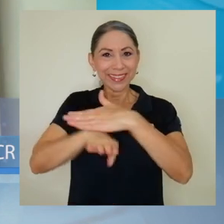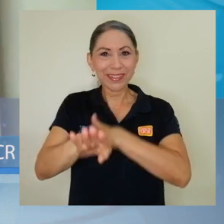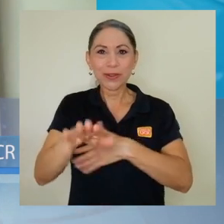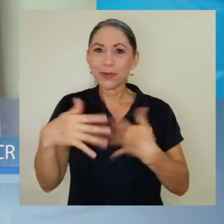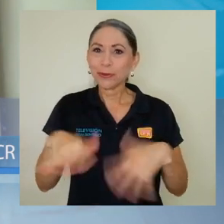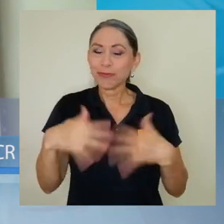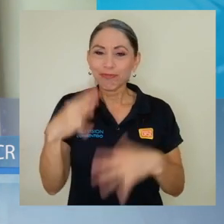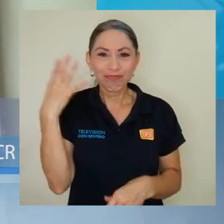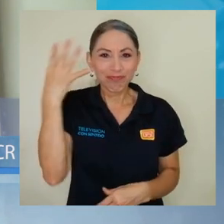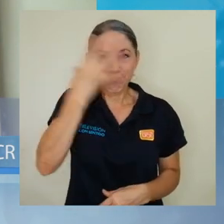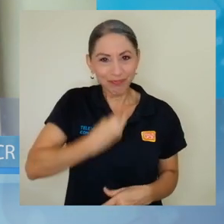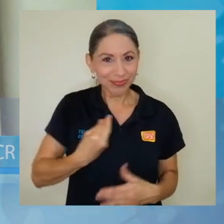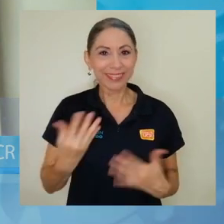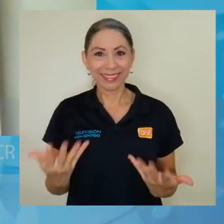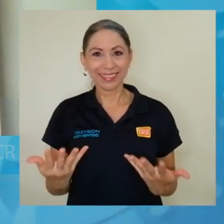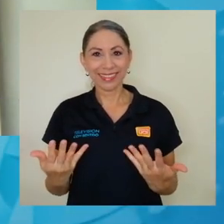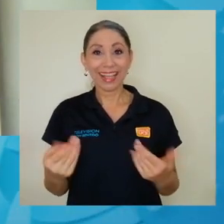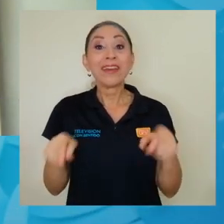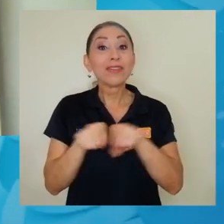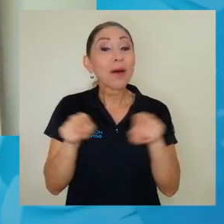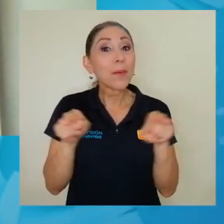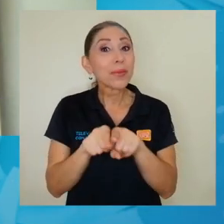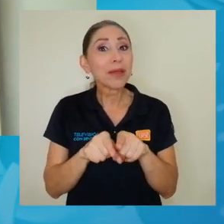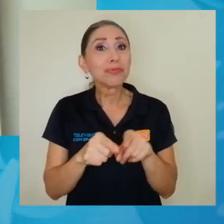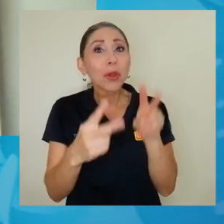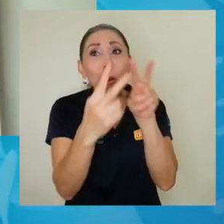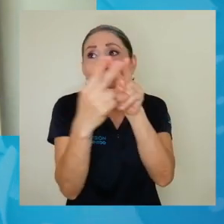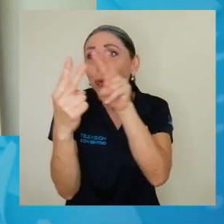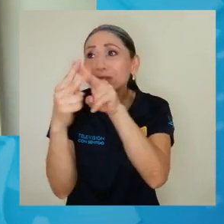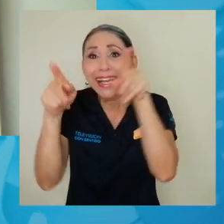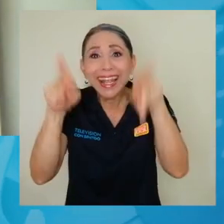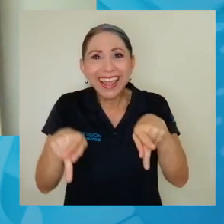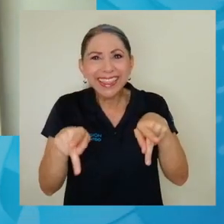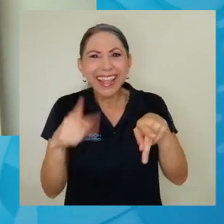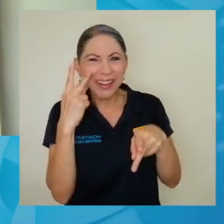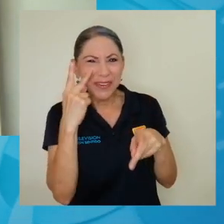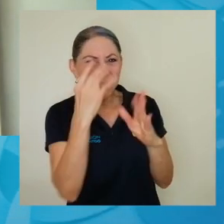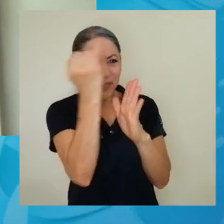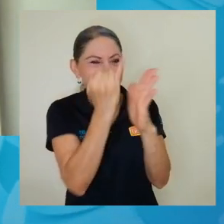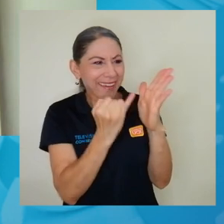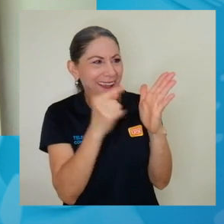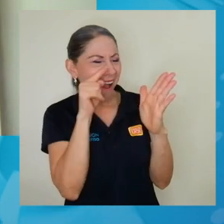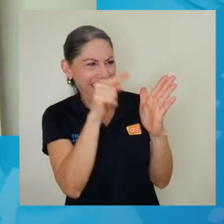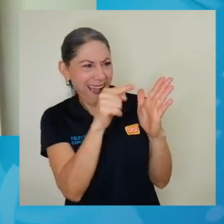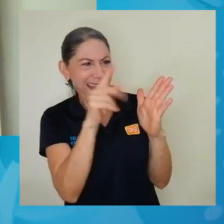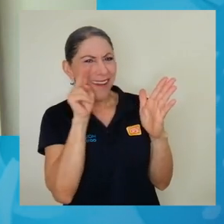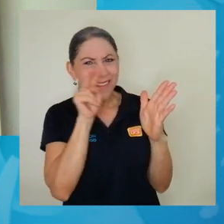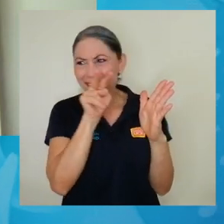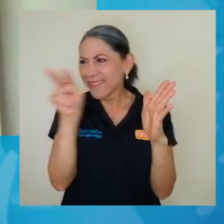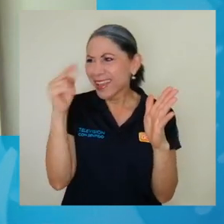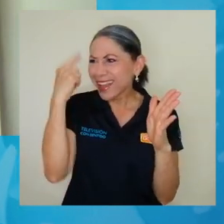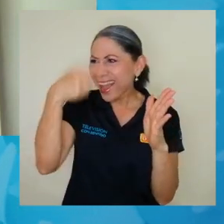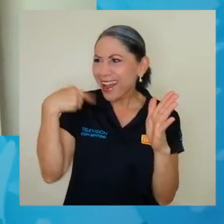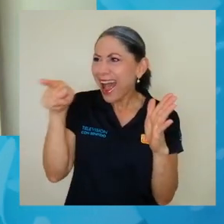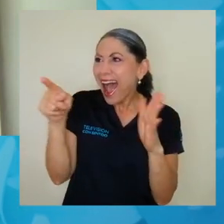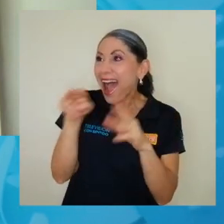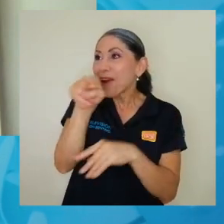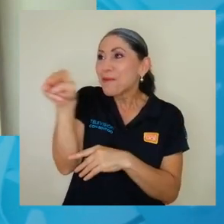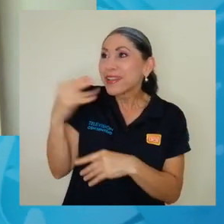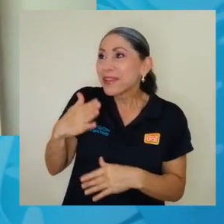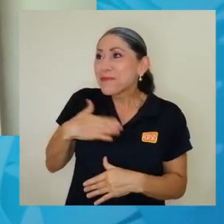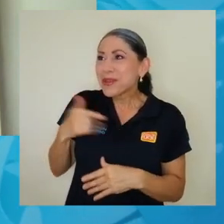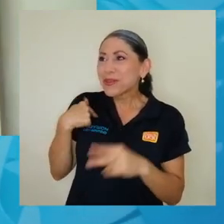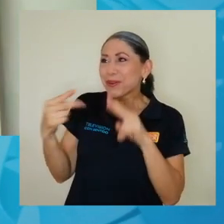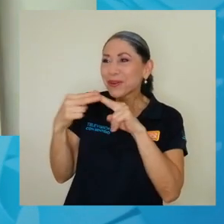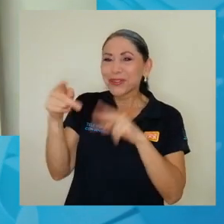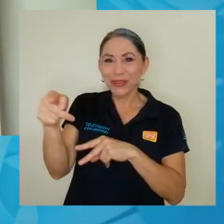hace que sea bastante lindo y más aún tal vez reconocer gente de las imágenes que están poniendo y uno dice ¡Ay ese es compañero mío!